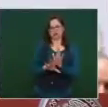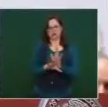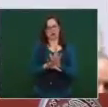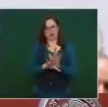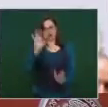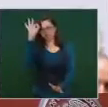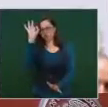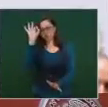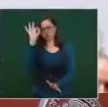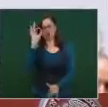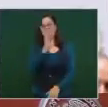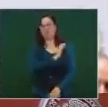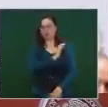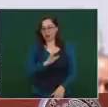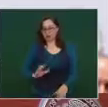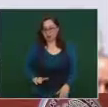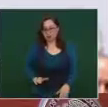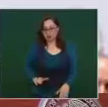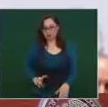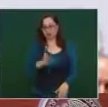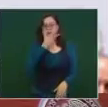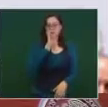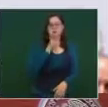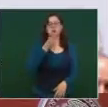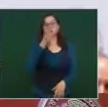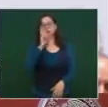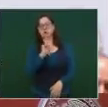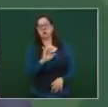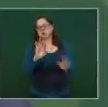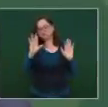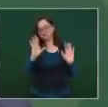al candidato o a la candidata.